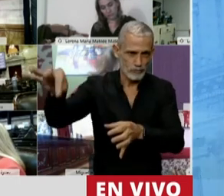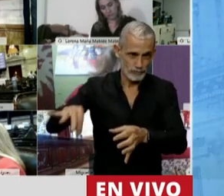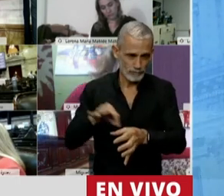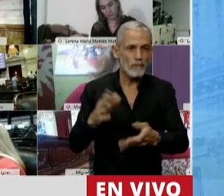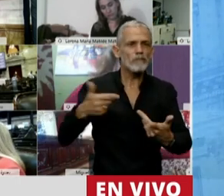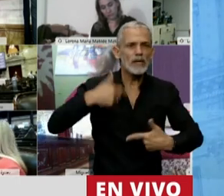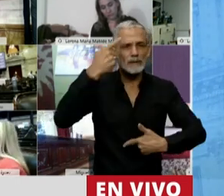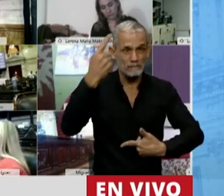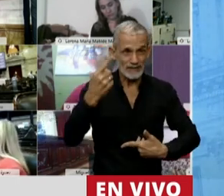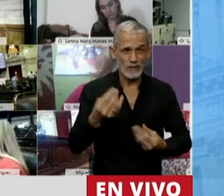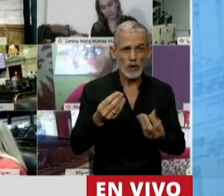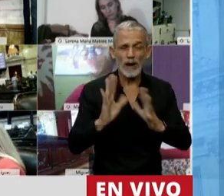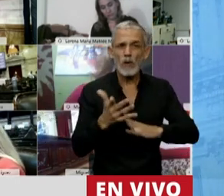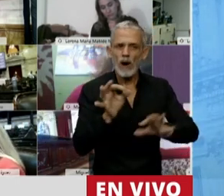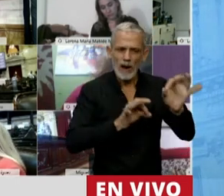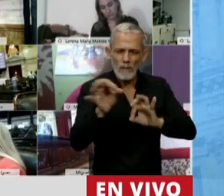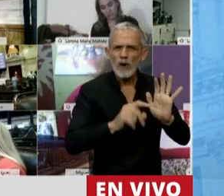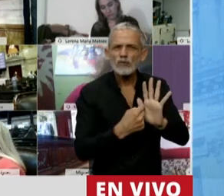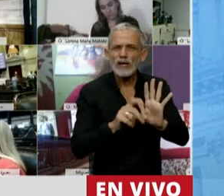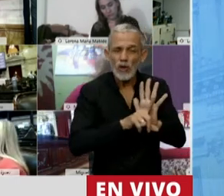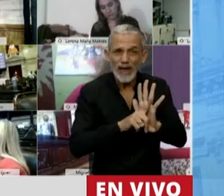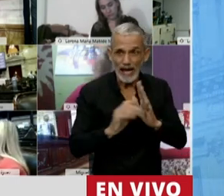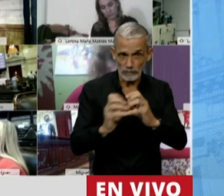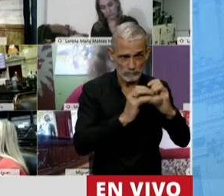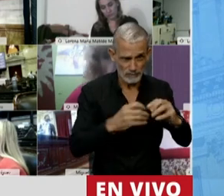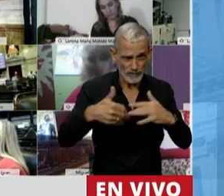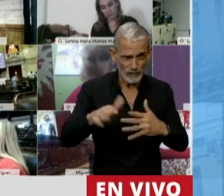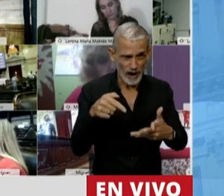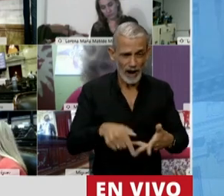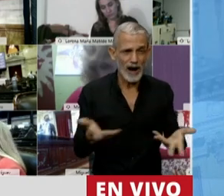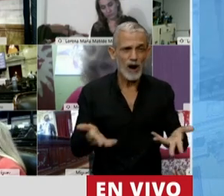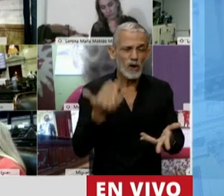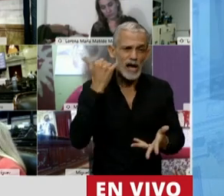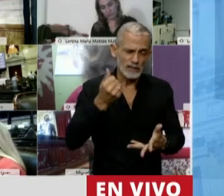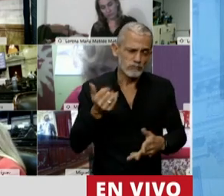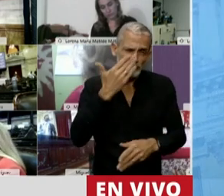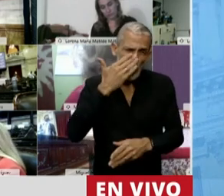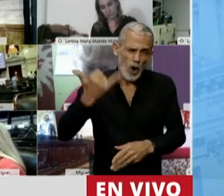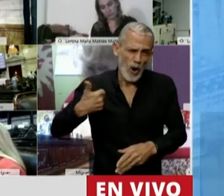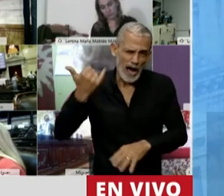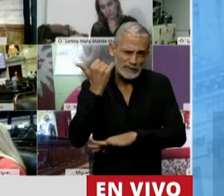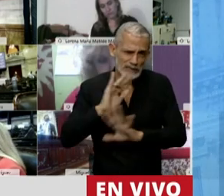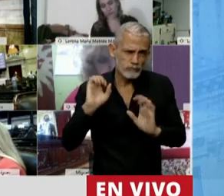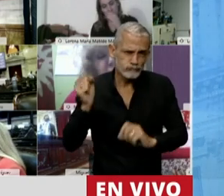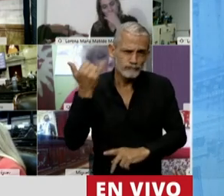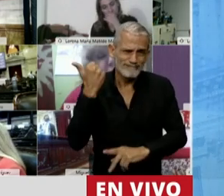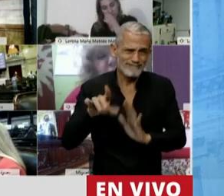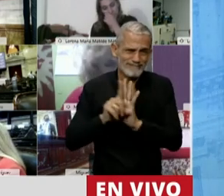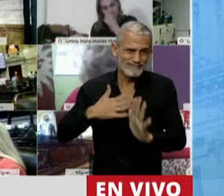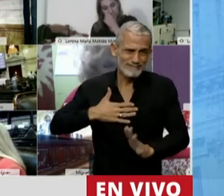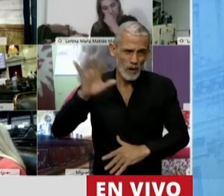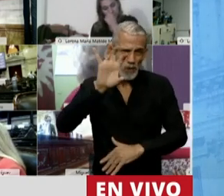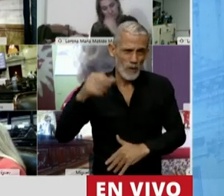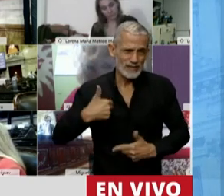entendemos que las cuestiones que busca regular este proyecto de tratamiento, en principio ya también las tenemos contempladas en la legislación